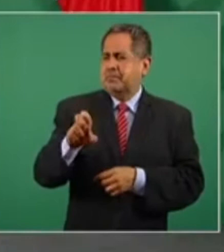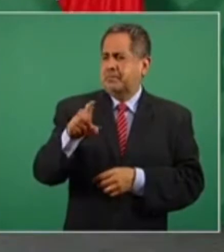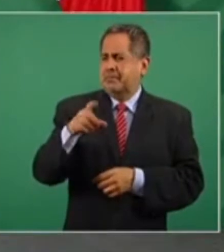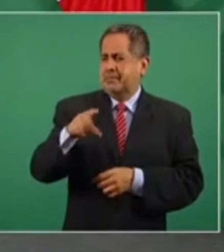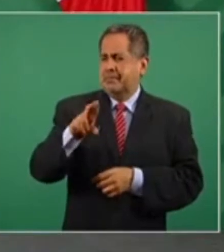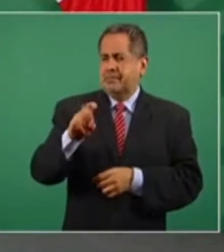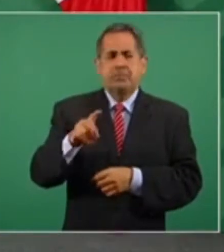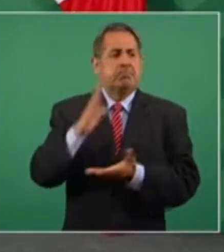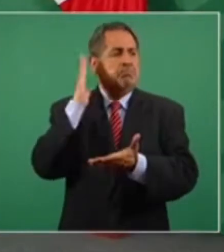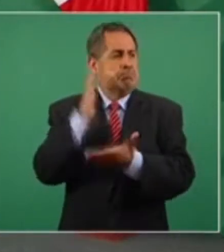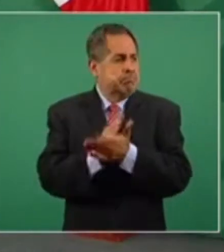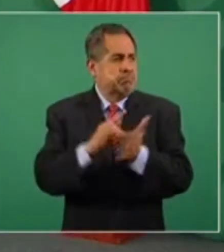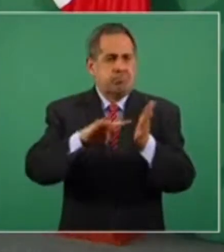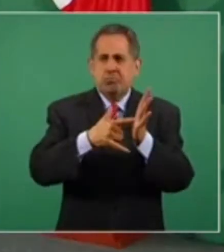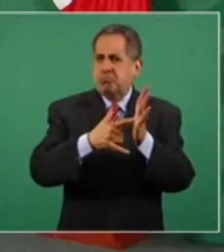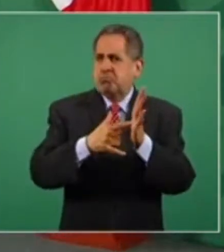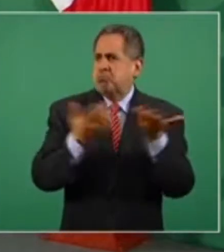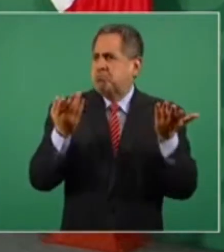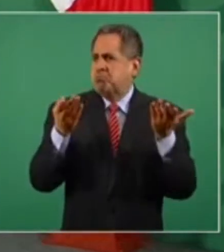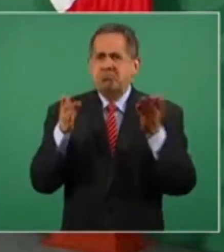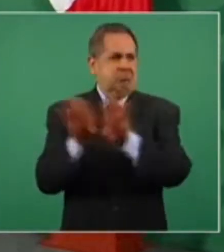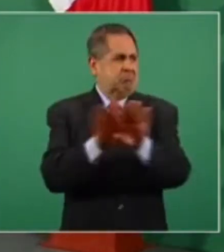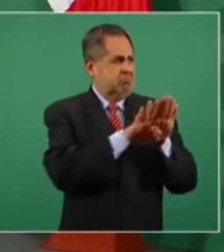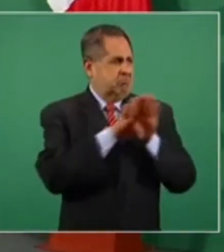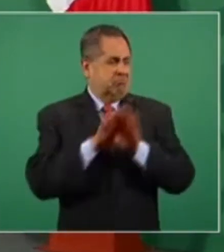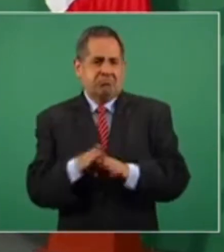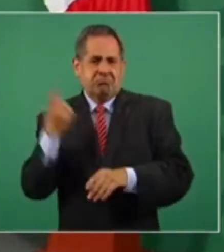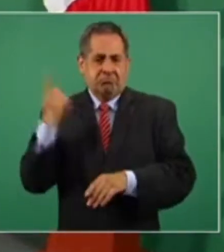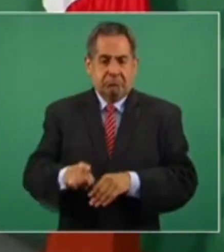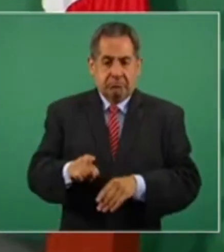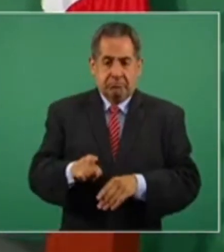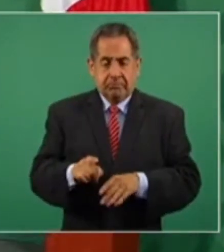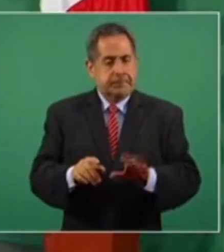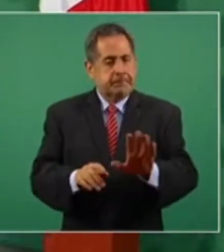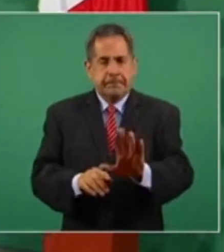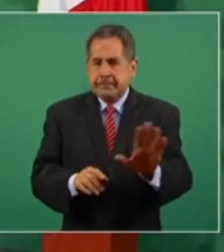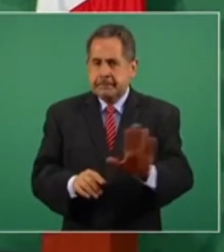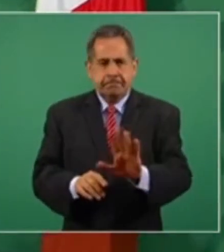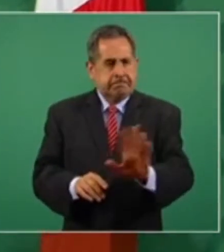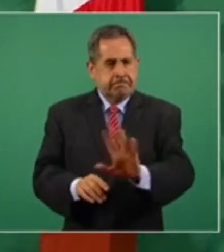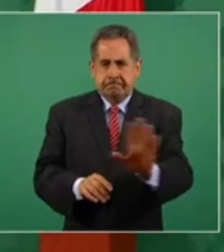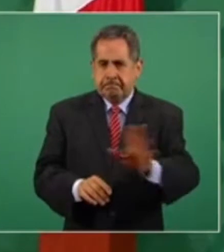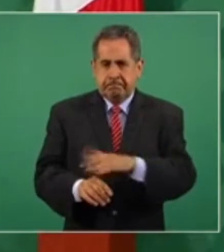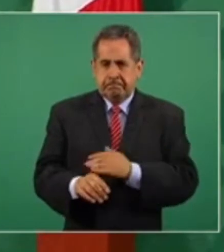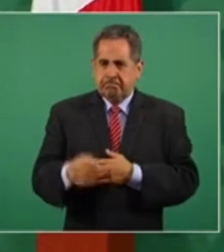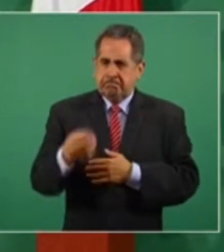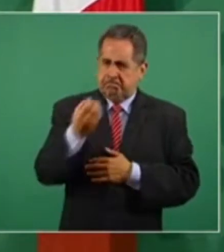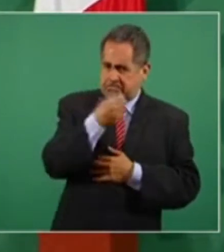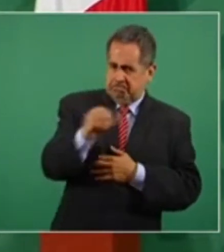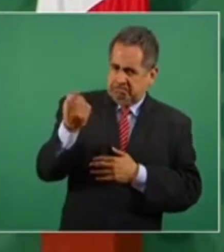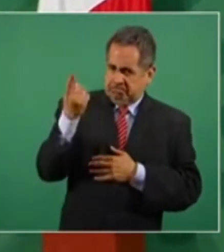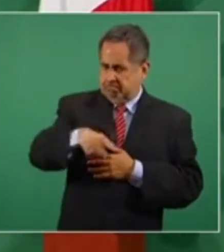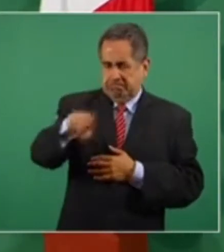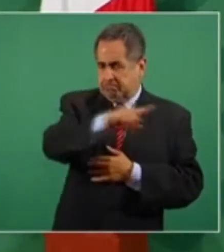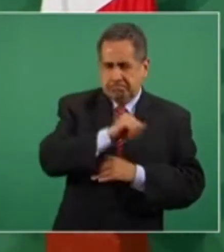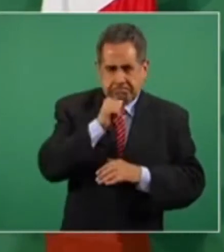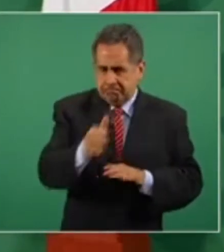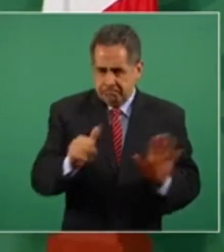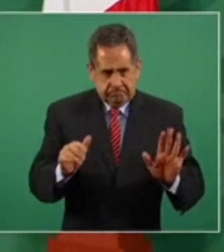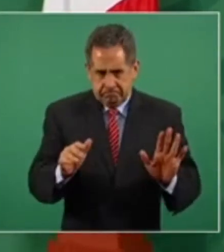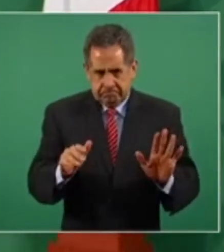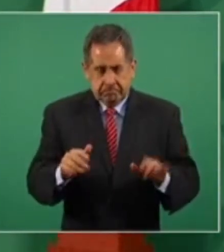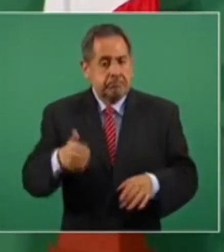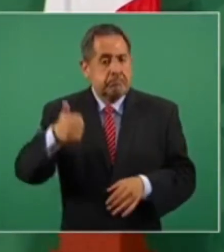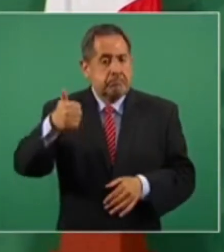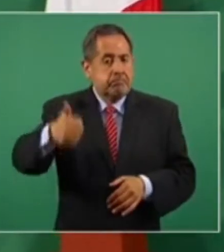ni se ha obligado a nada, es una decisión de cada